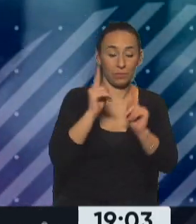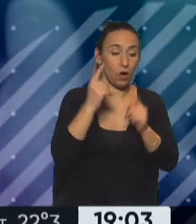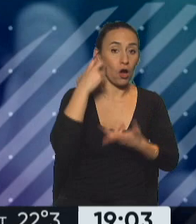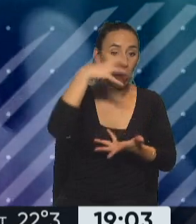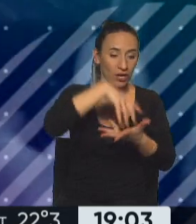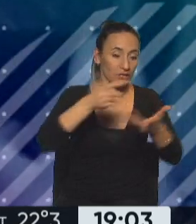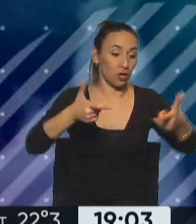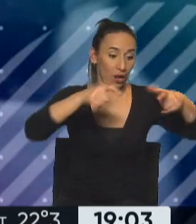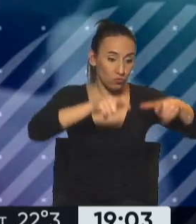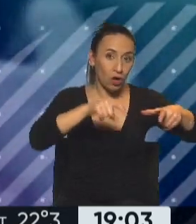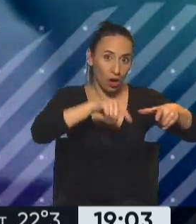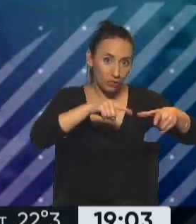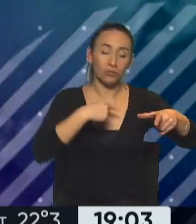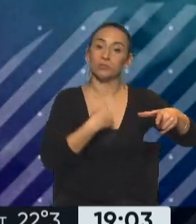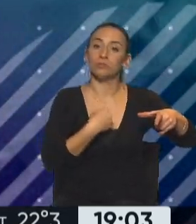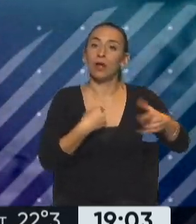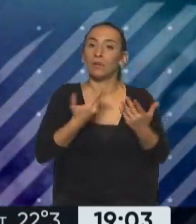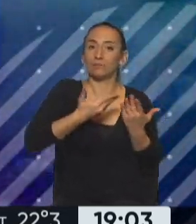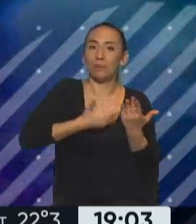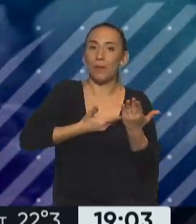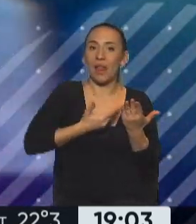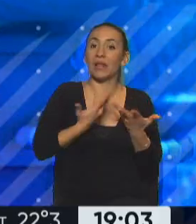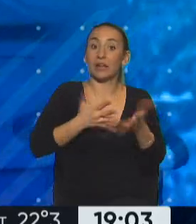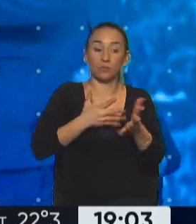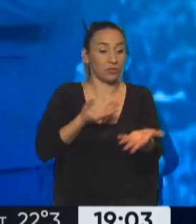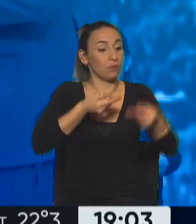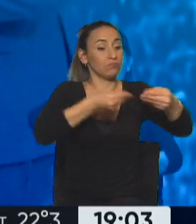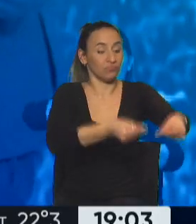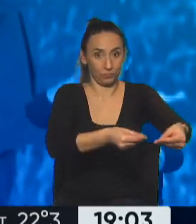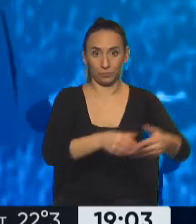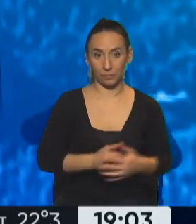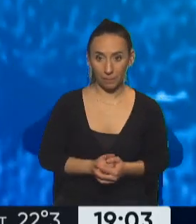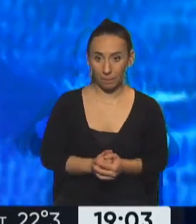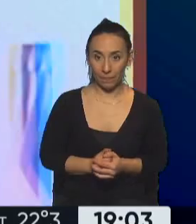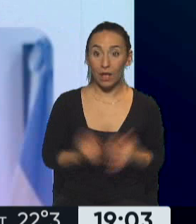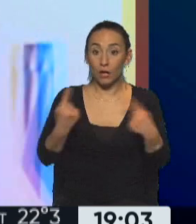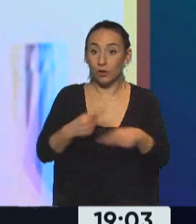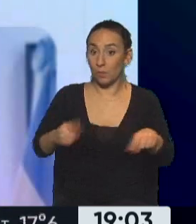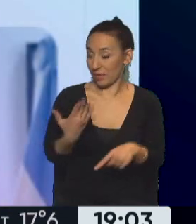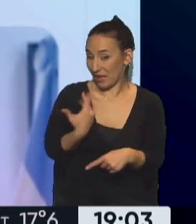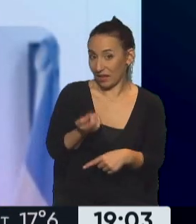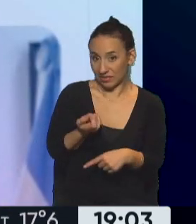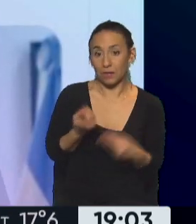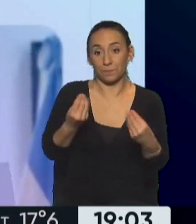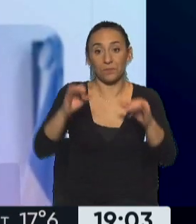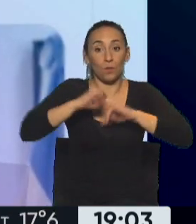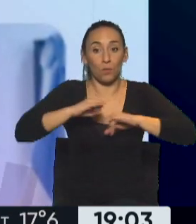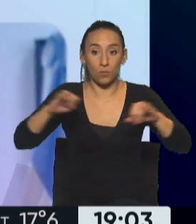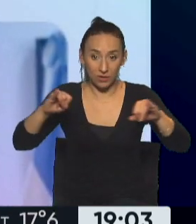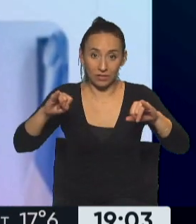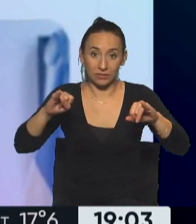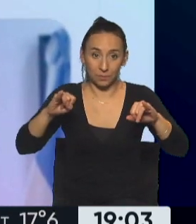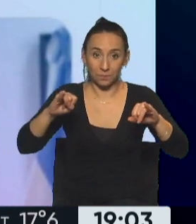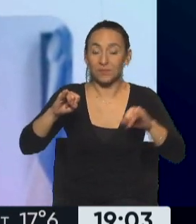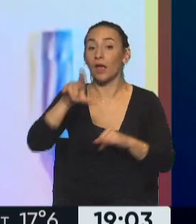aceptarme la renuncia como presidente de la Cámara. Hay información también de último momento, porque hay una publicación a través de su cuenta de Twitter,